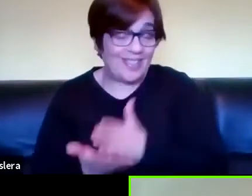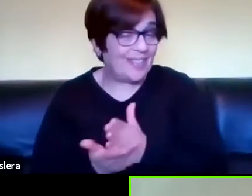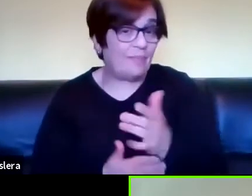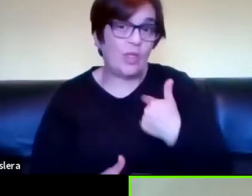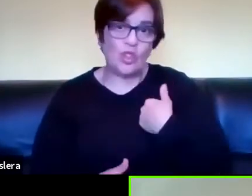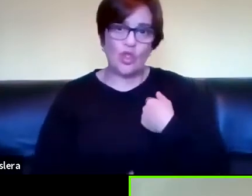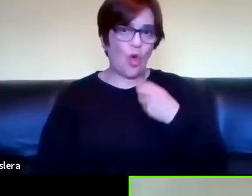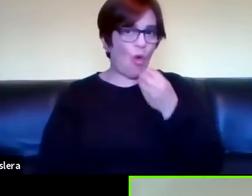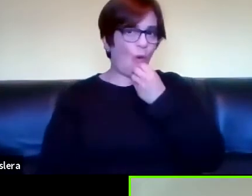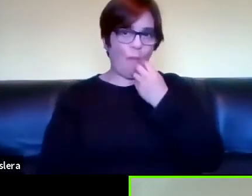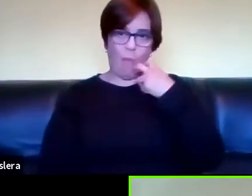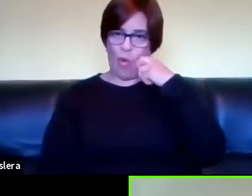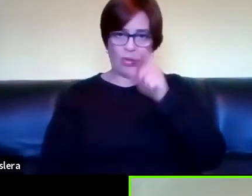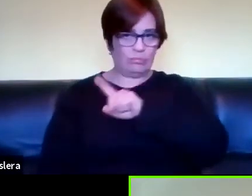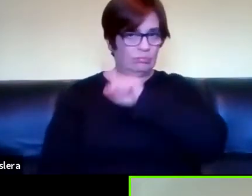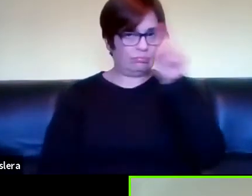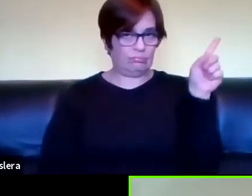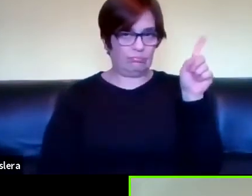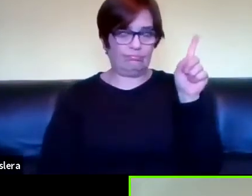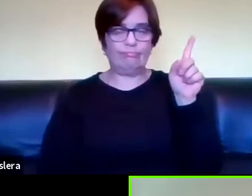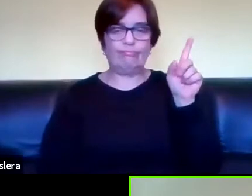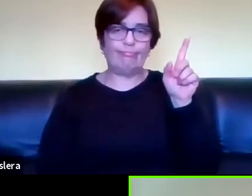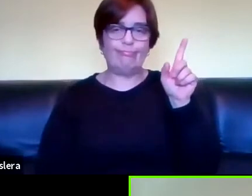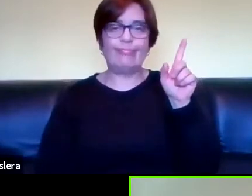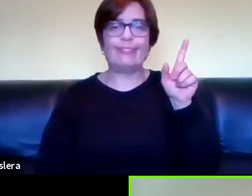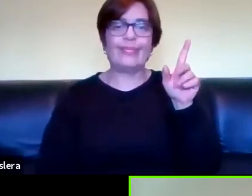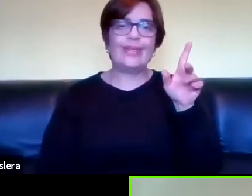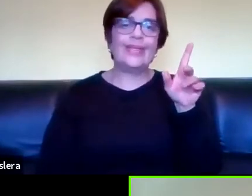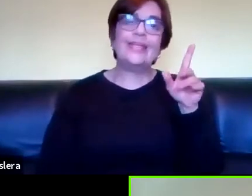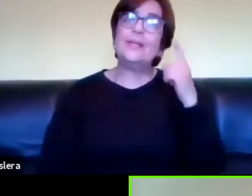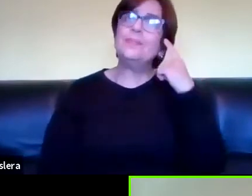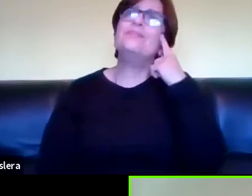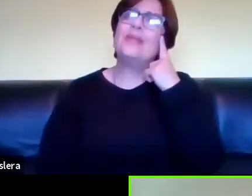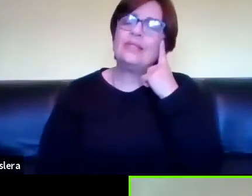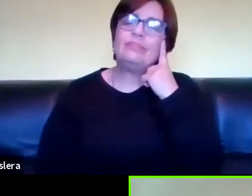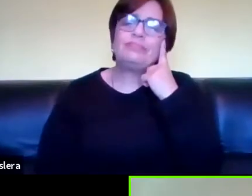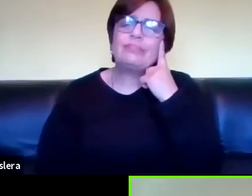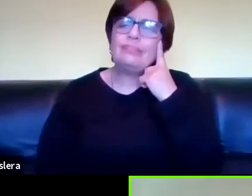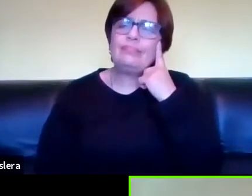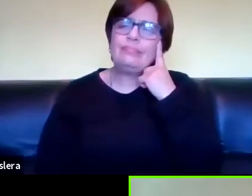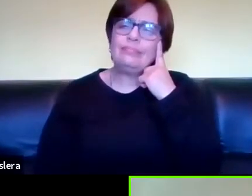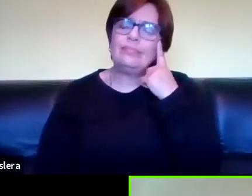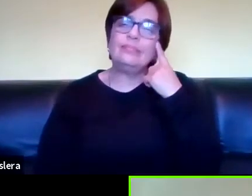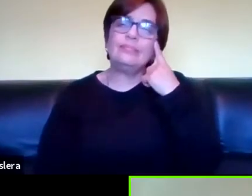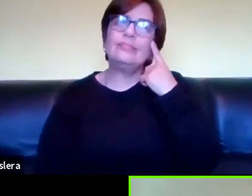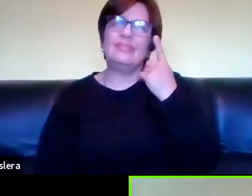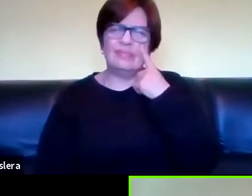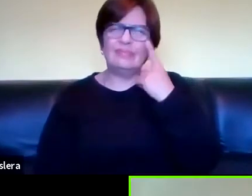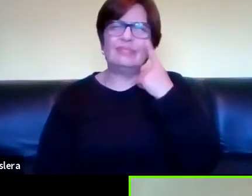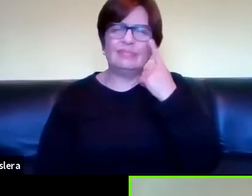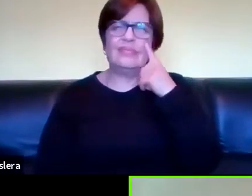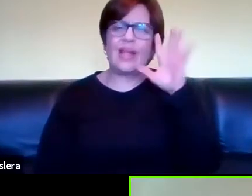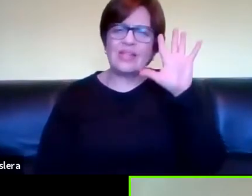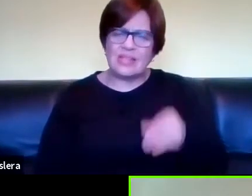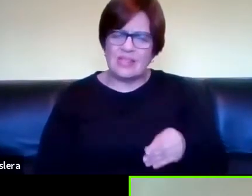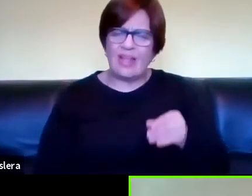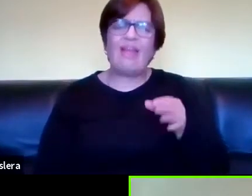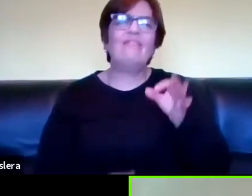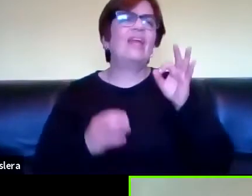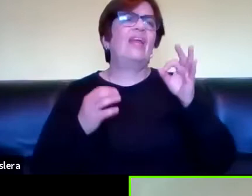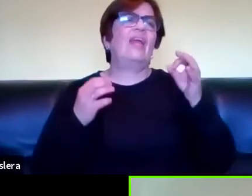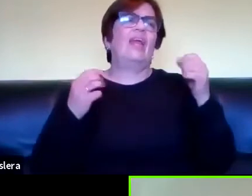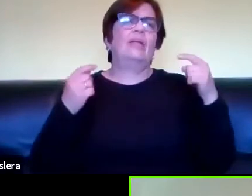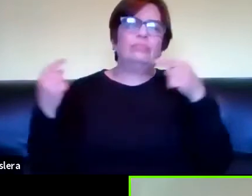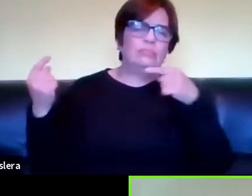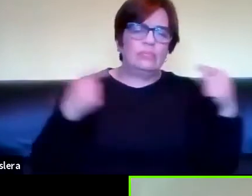vegetariano y me considero una persona que conozco bastante el tema de los debates actuales del